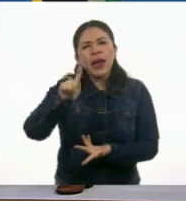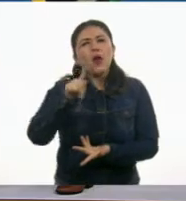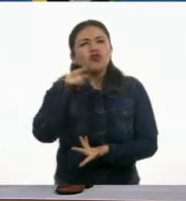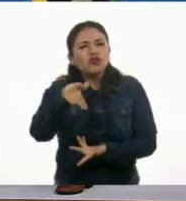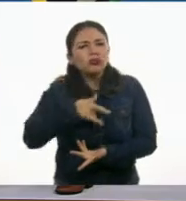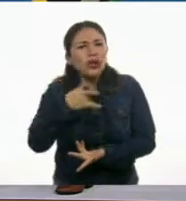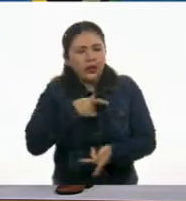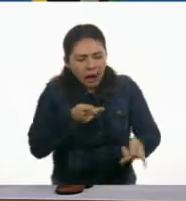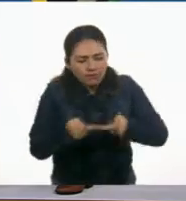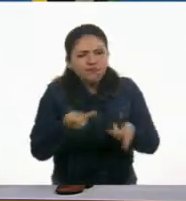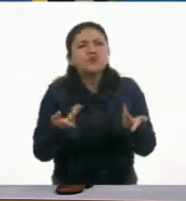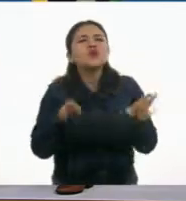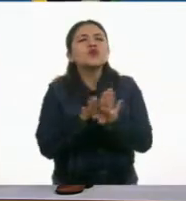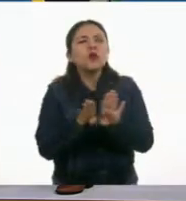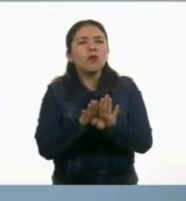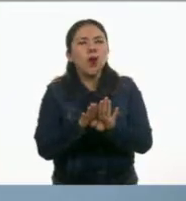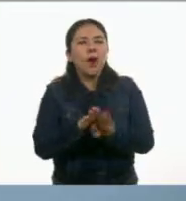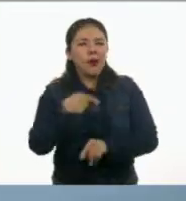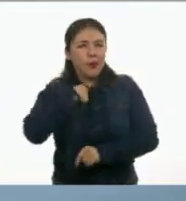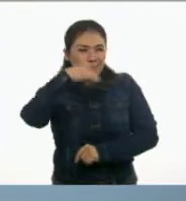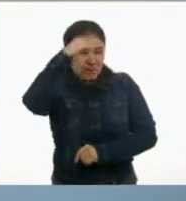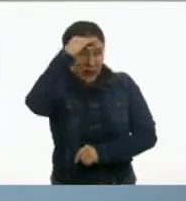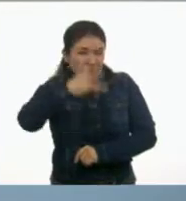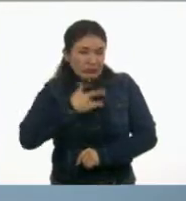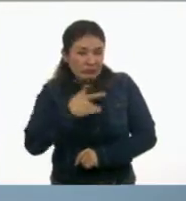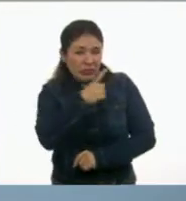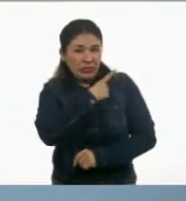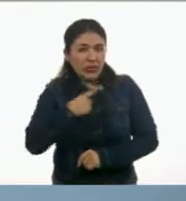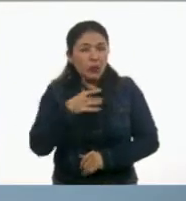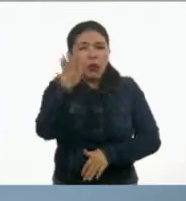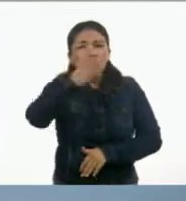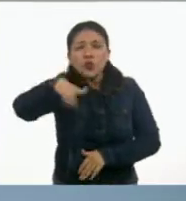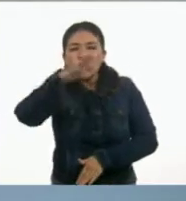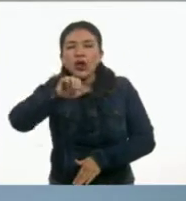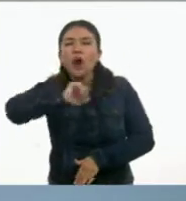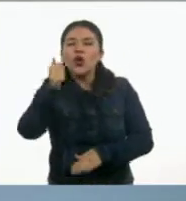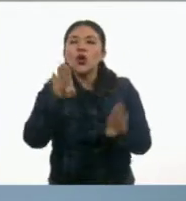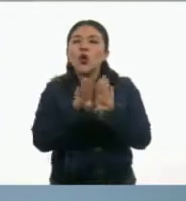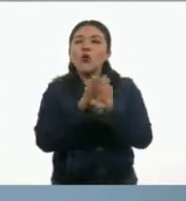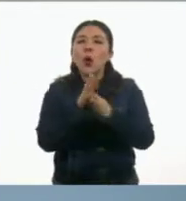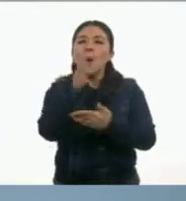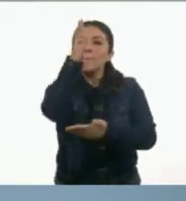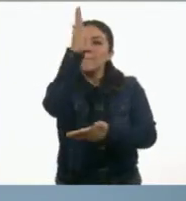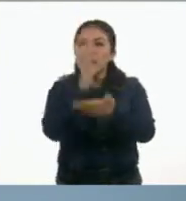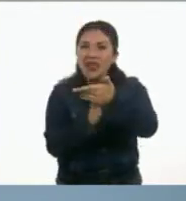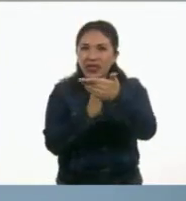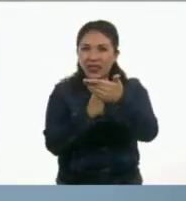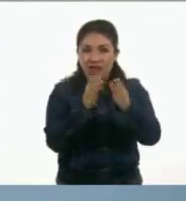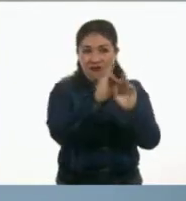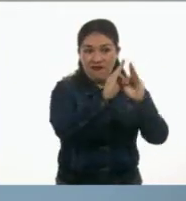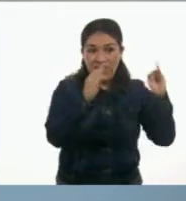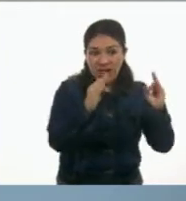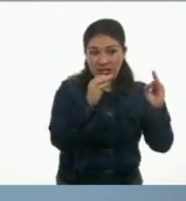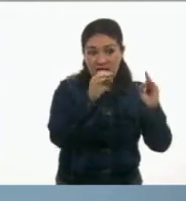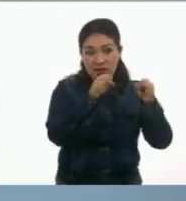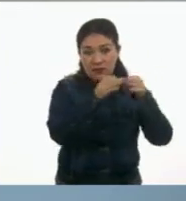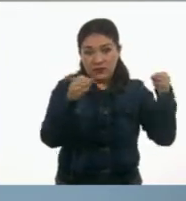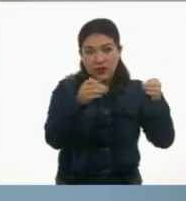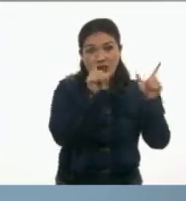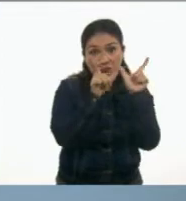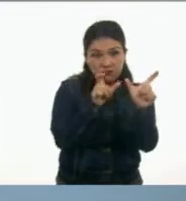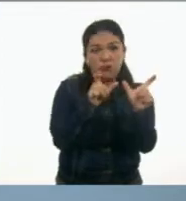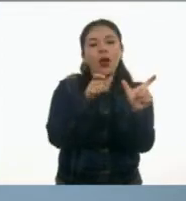de acuerdo a lo que nos planteaste? Ah, yo creo que hay que buscar la otra mitad de esa frase o de esa su media naranja.